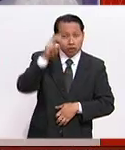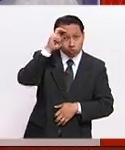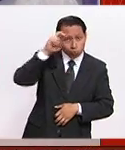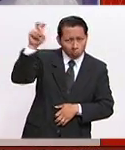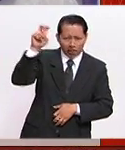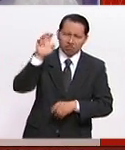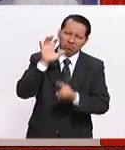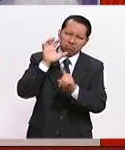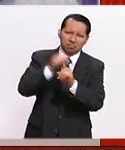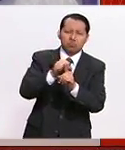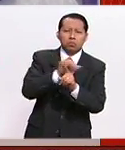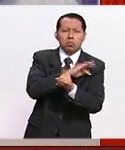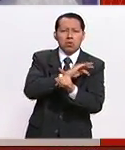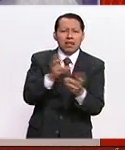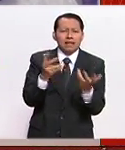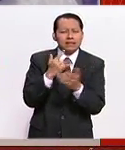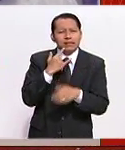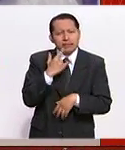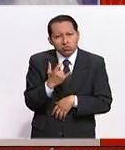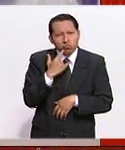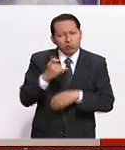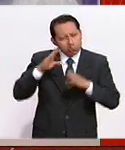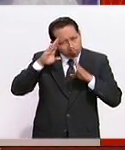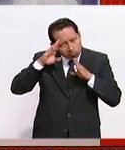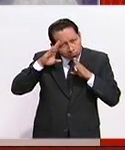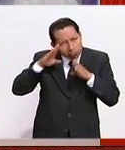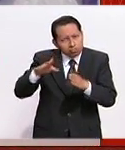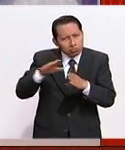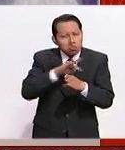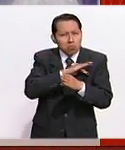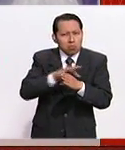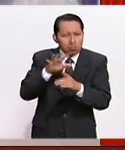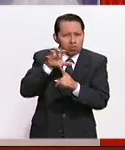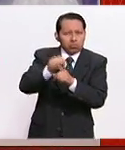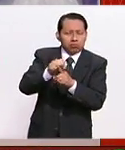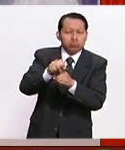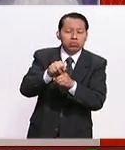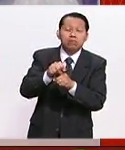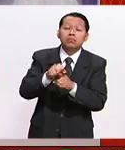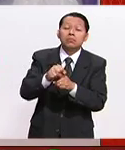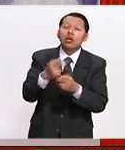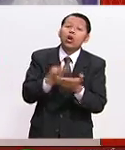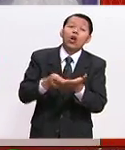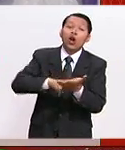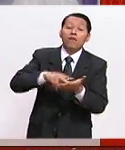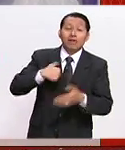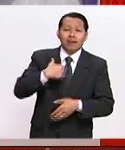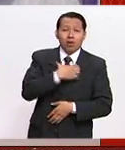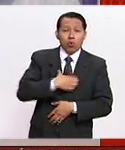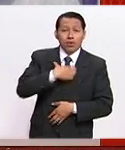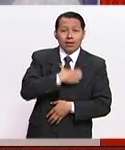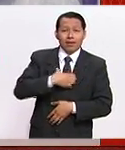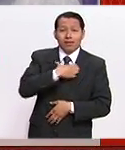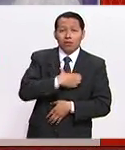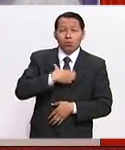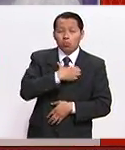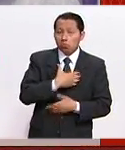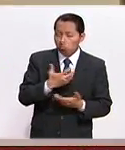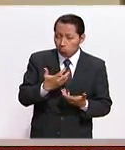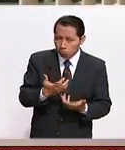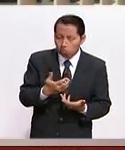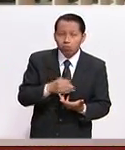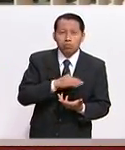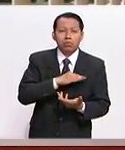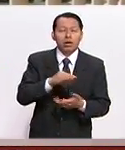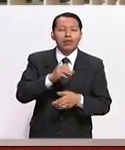puede concretar y que con esfuerzo y dedicación podemos obtenerlo. También estoy muy contento porque, pues,